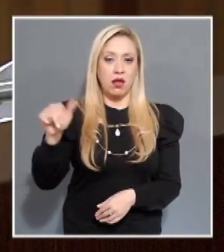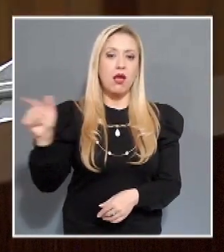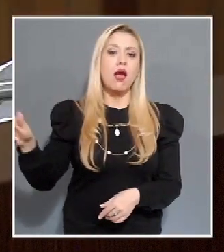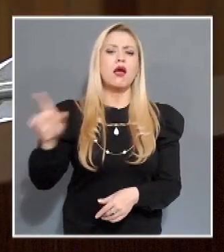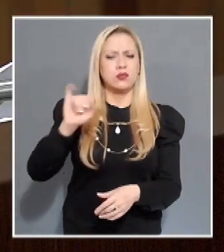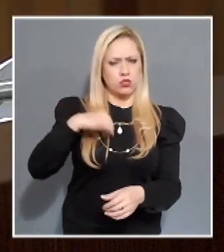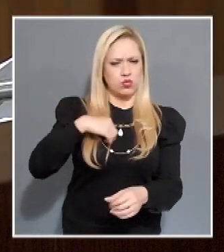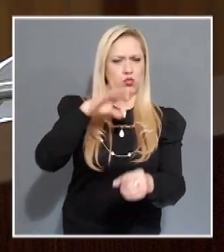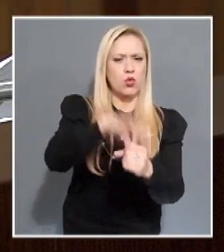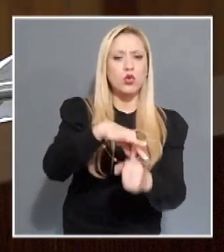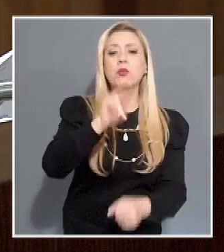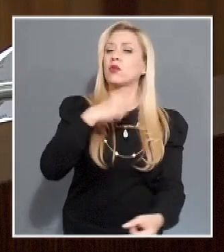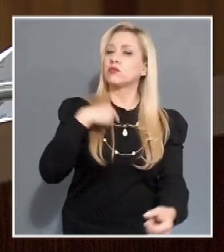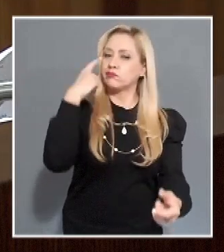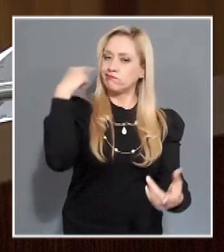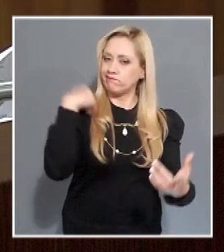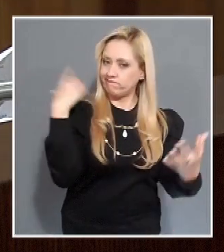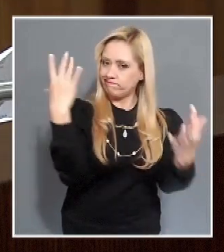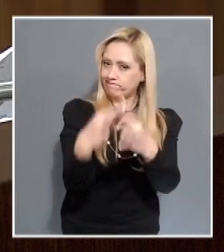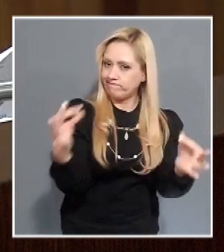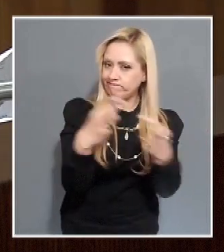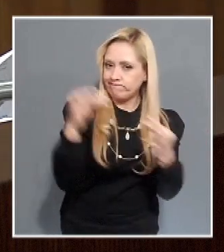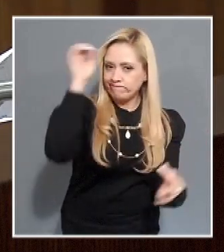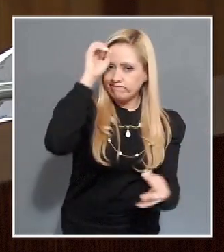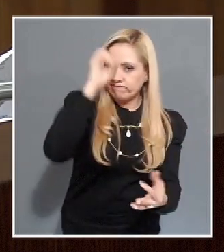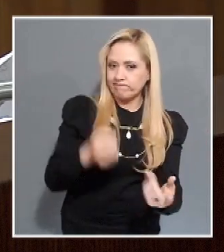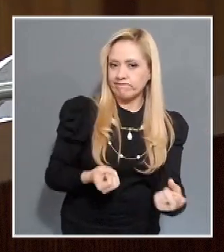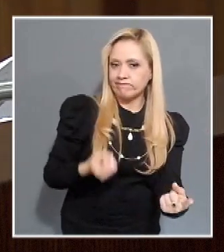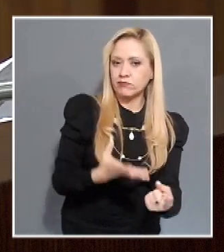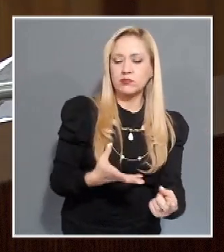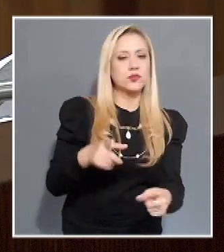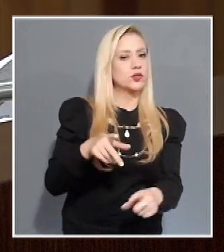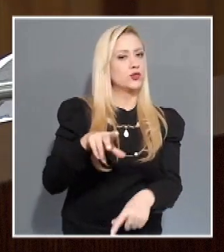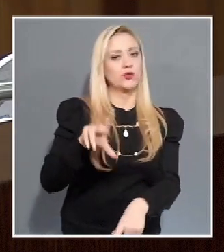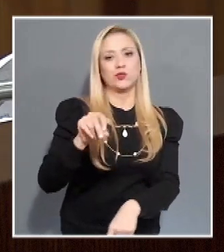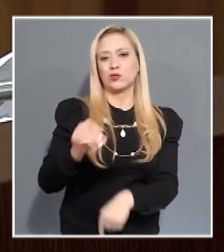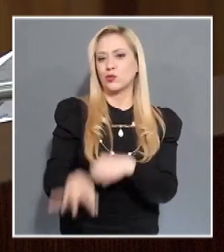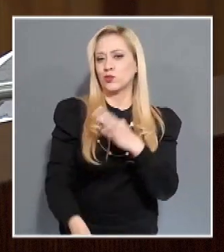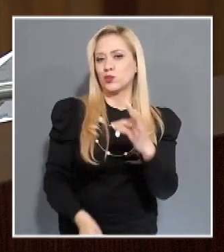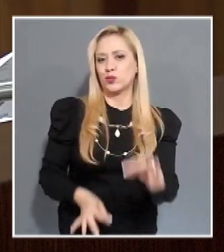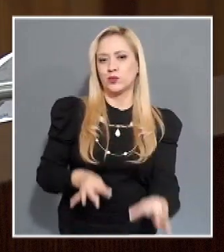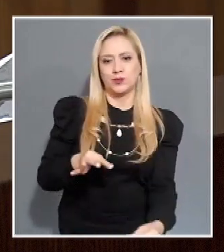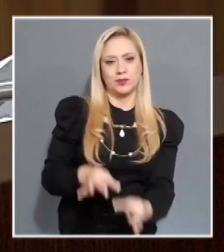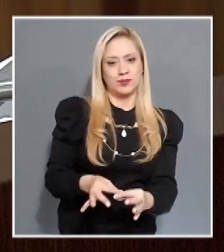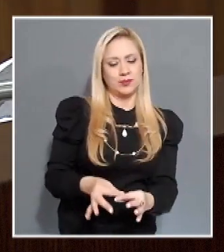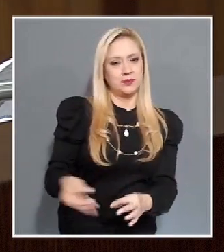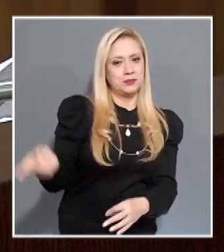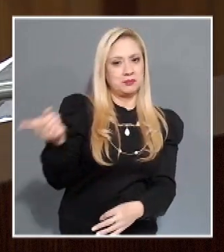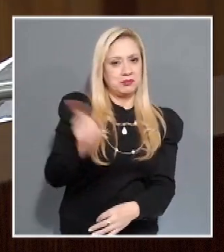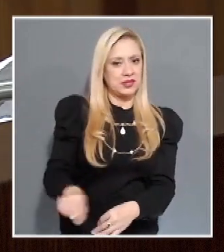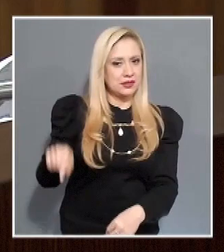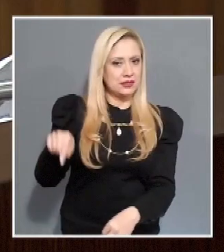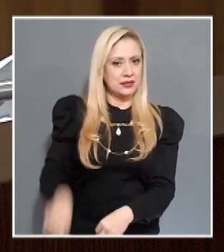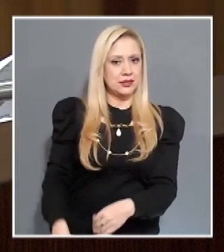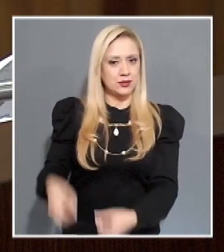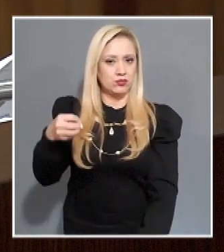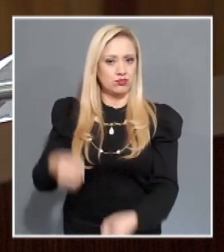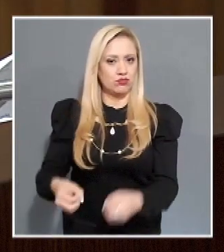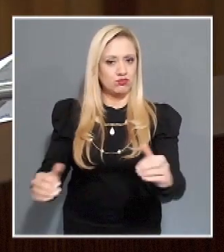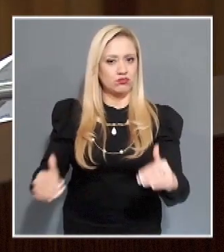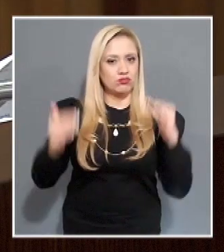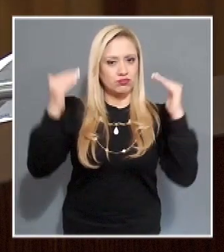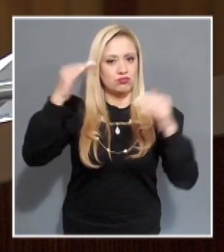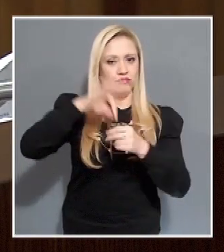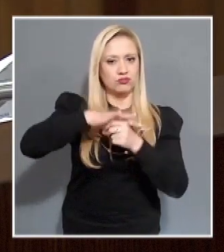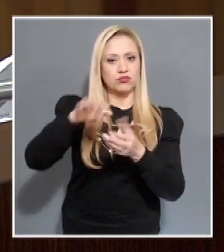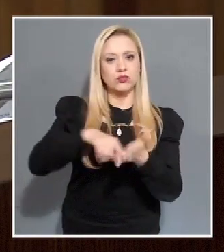no cumplen plenamente con lo ordenado por la Sala Superior del Tribunal Electoral para evitar fraudes en la designación de candidatos